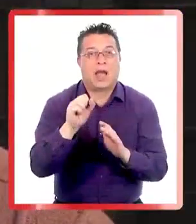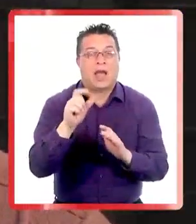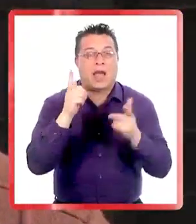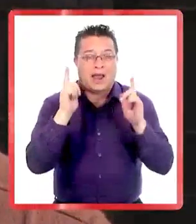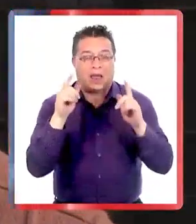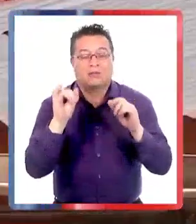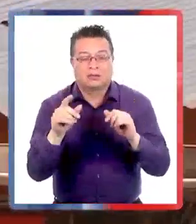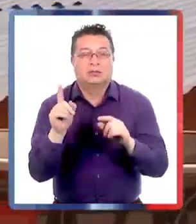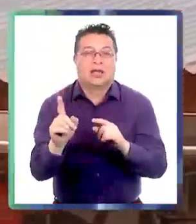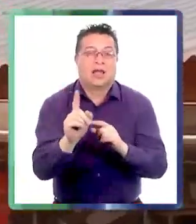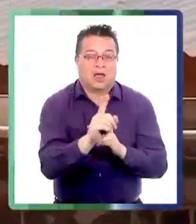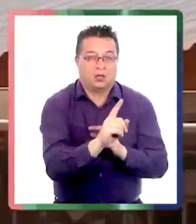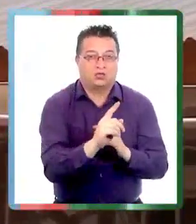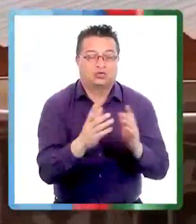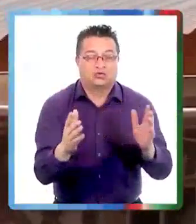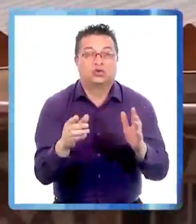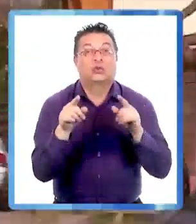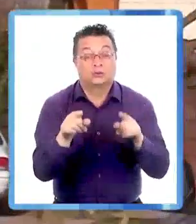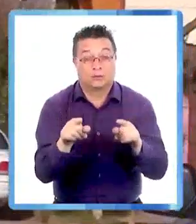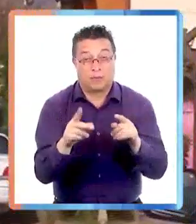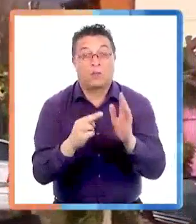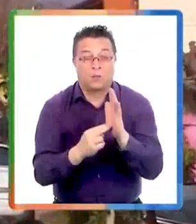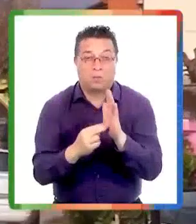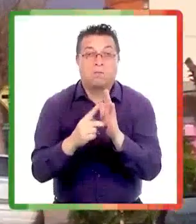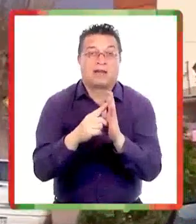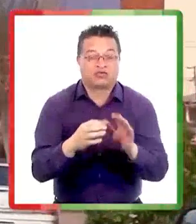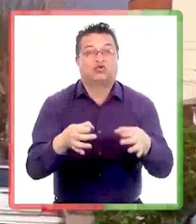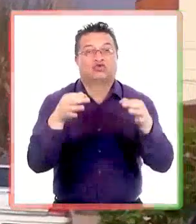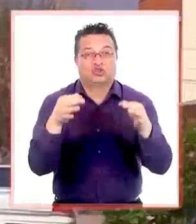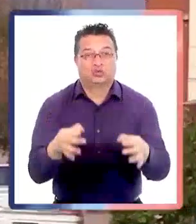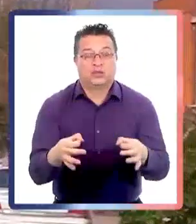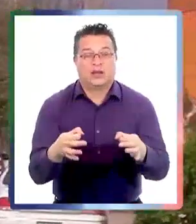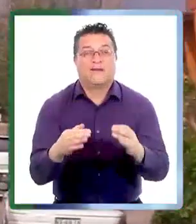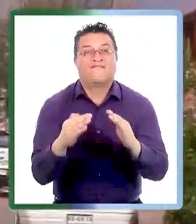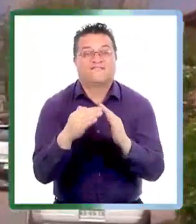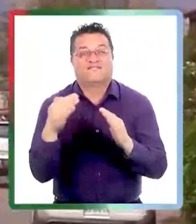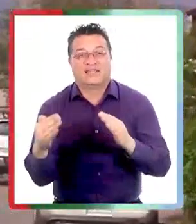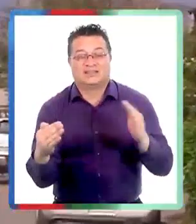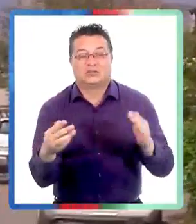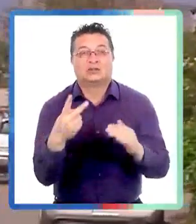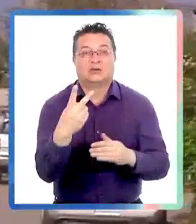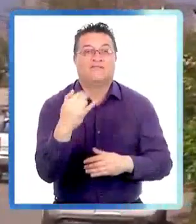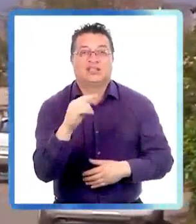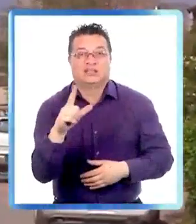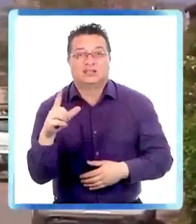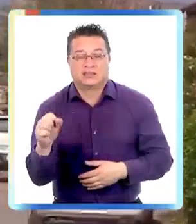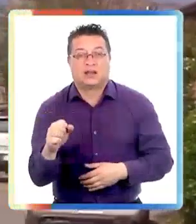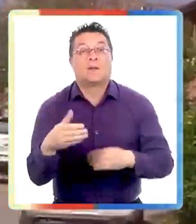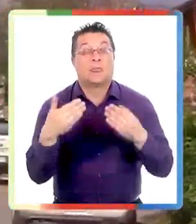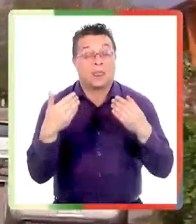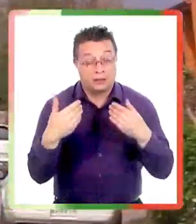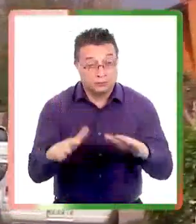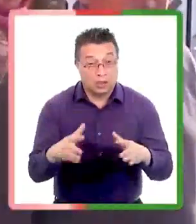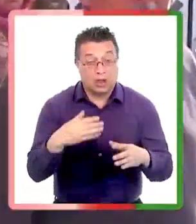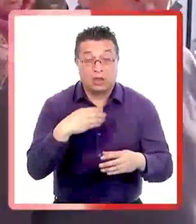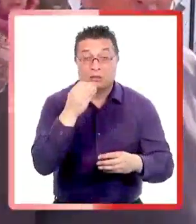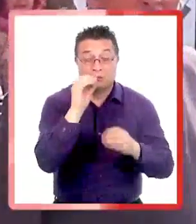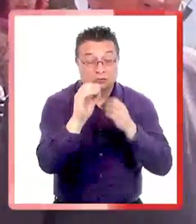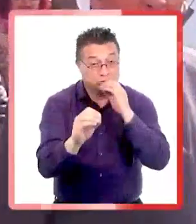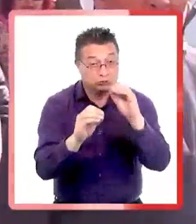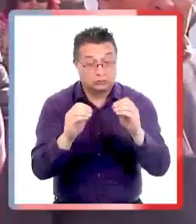vamos a la ayuda de ella es un paso para la seguridad de los vecinos y de la villa. Habíamos pedido inclusive que